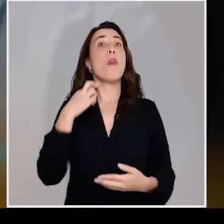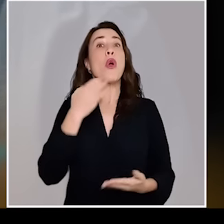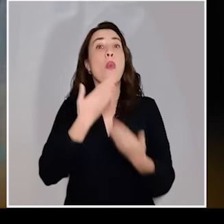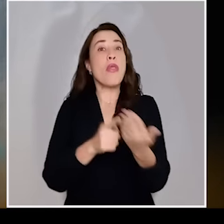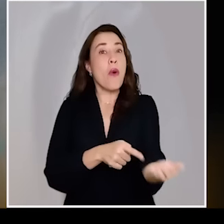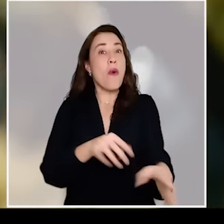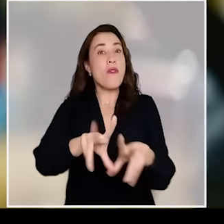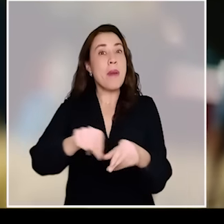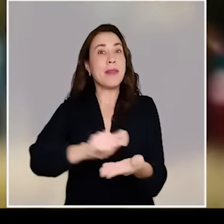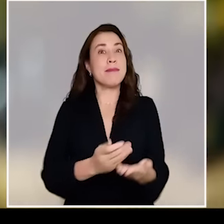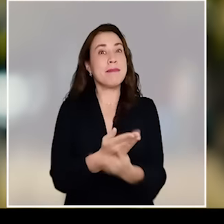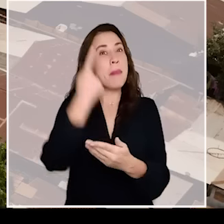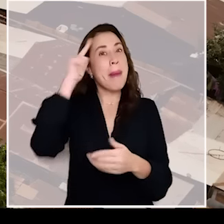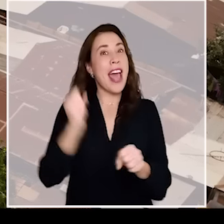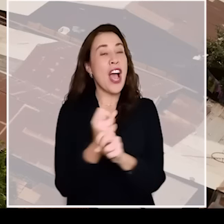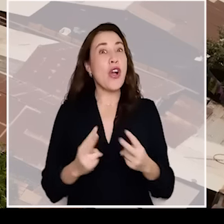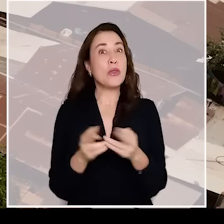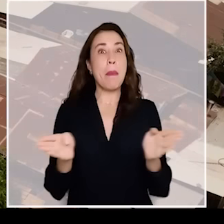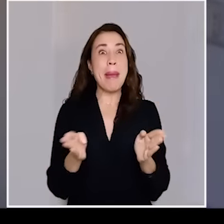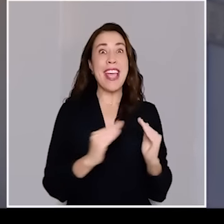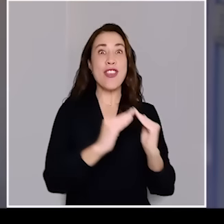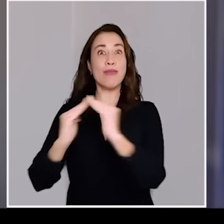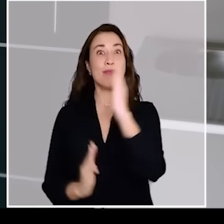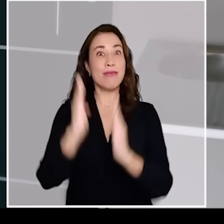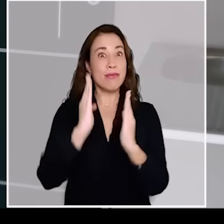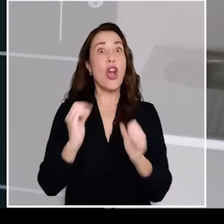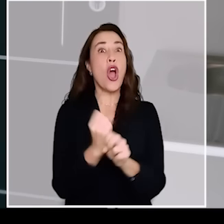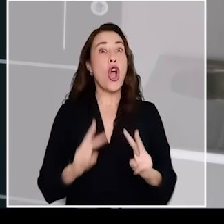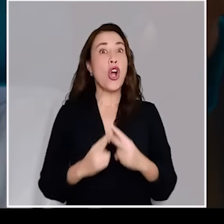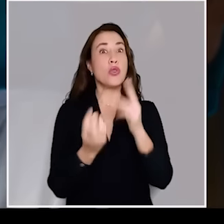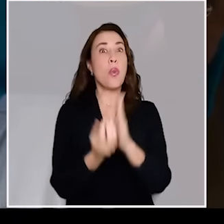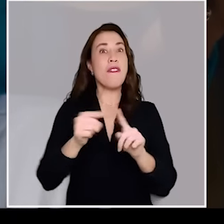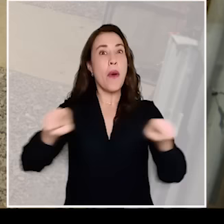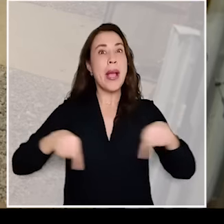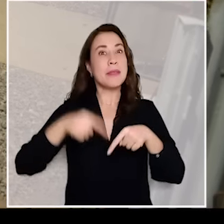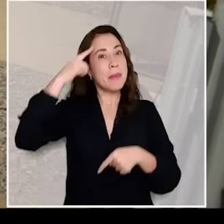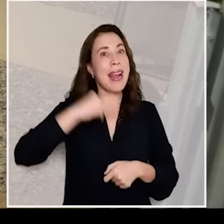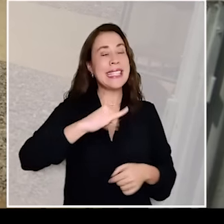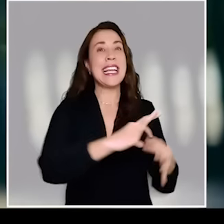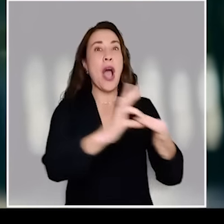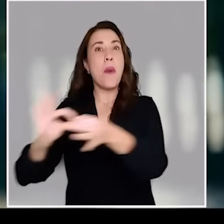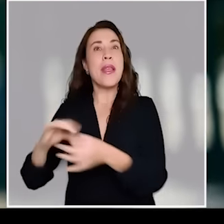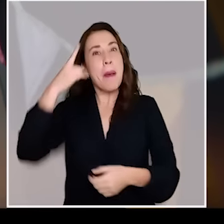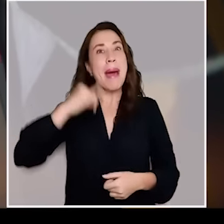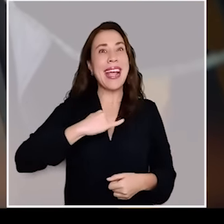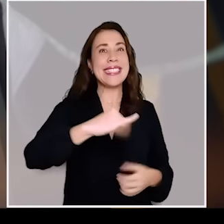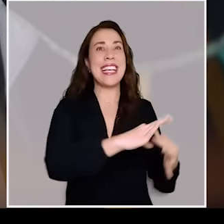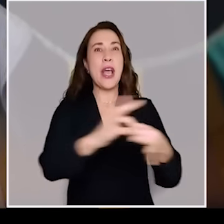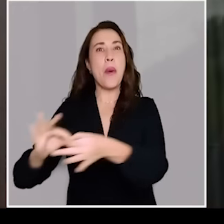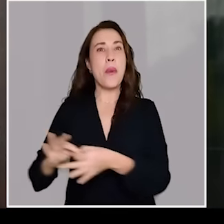Porque cada vez que una familia postula para construir un pequeño condominio, se construye un nuevo espacio para que siga unidad. Para que siga unidad.